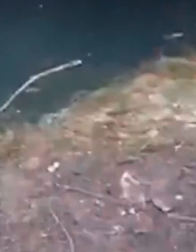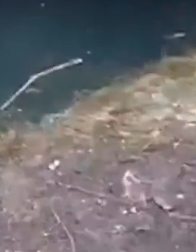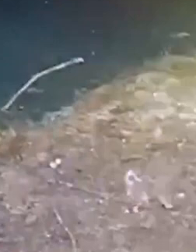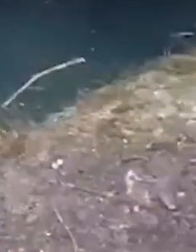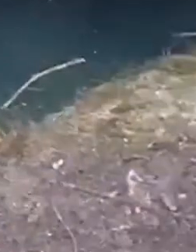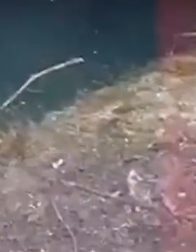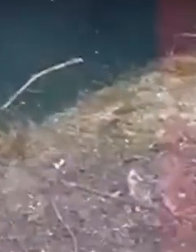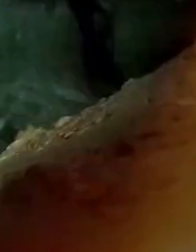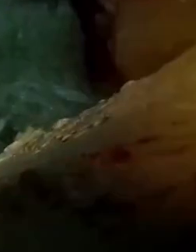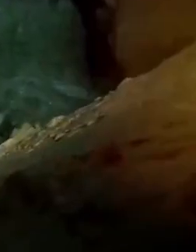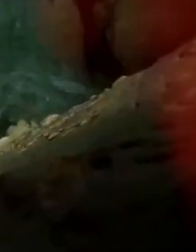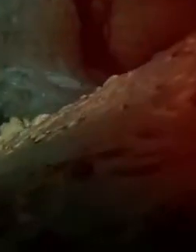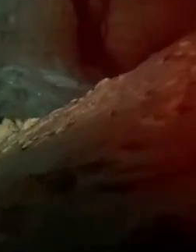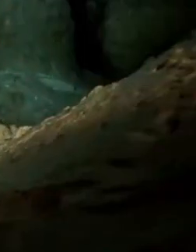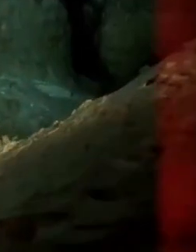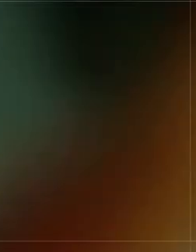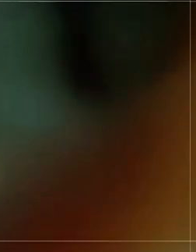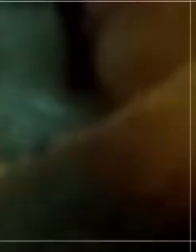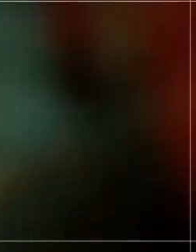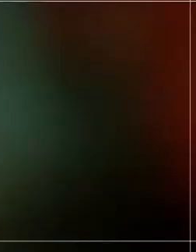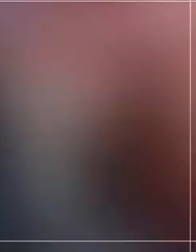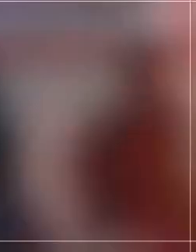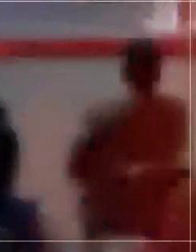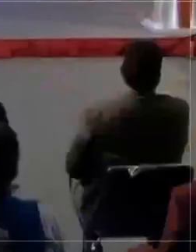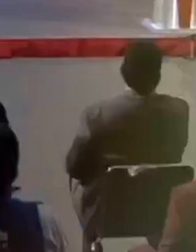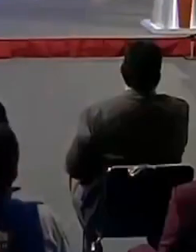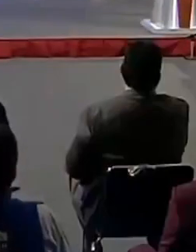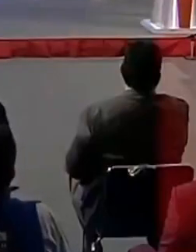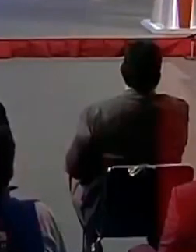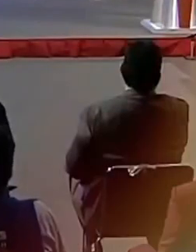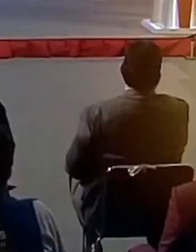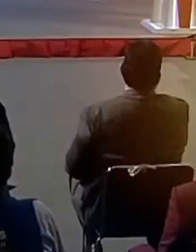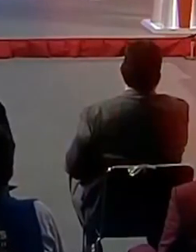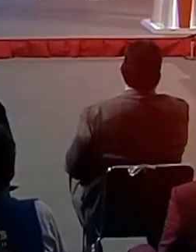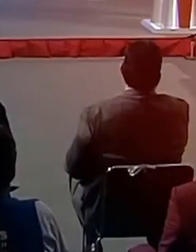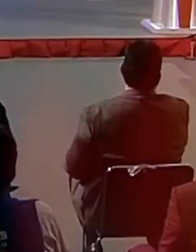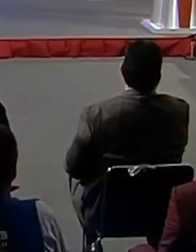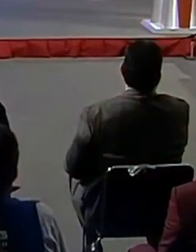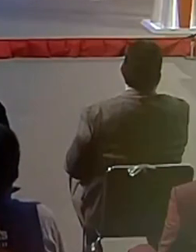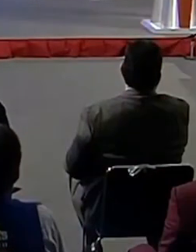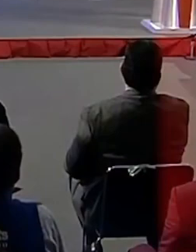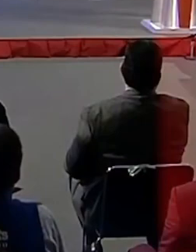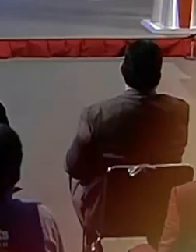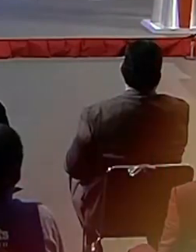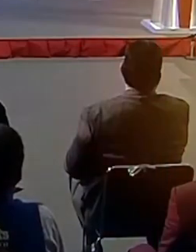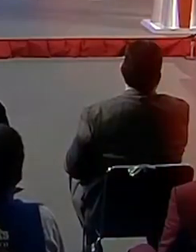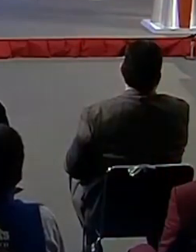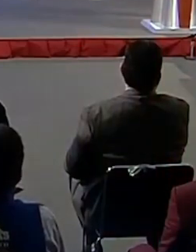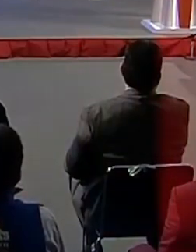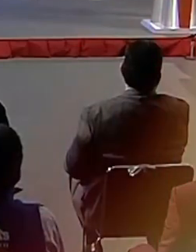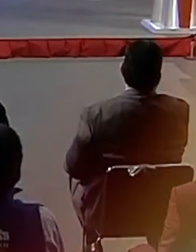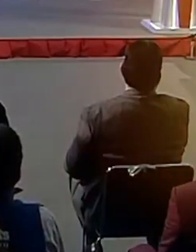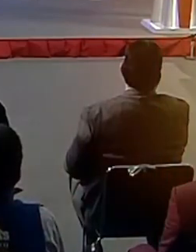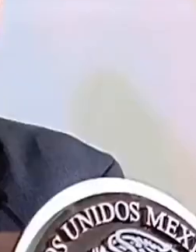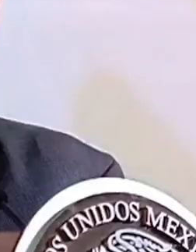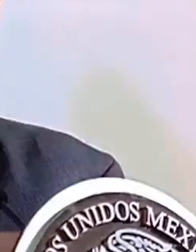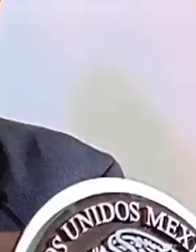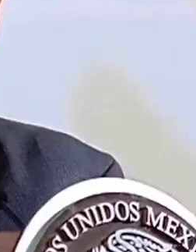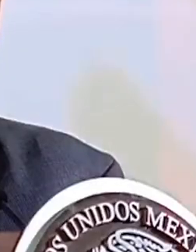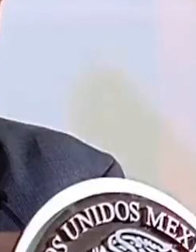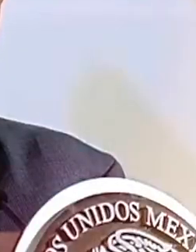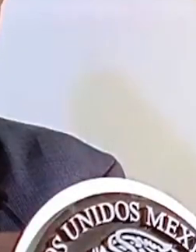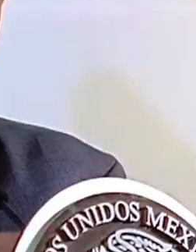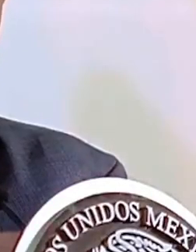de Calakmul y el Parque Natural de Uxmal. Además, el director general del Instituto Nacional de